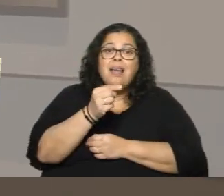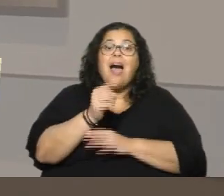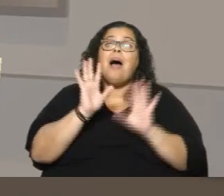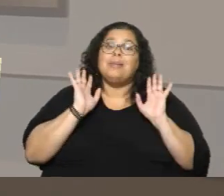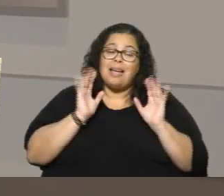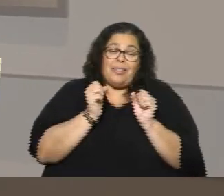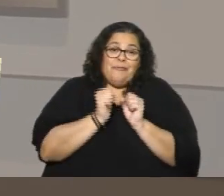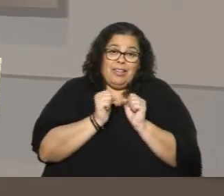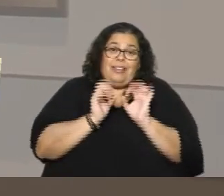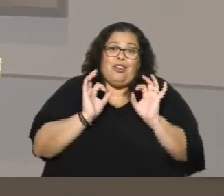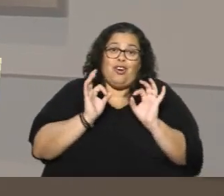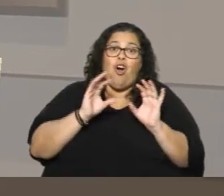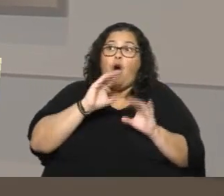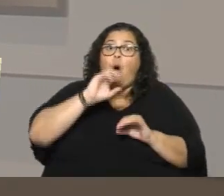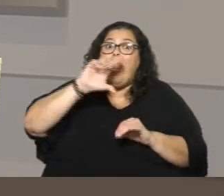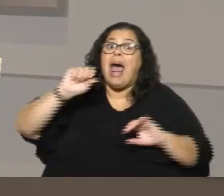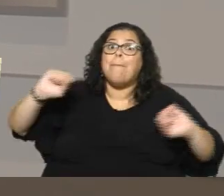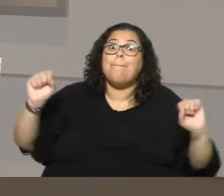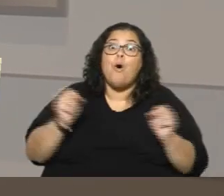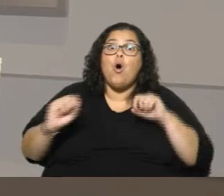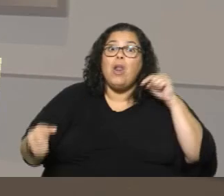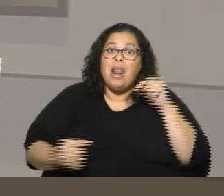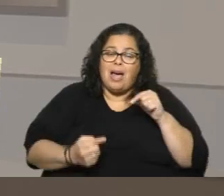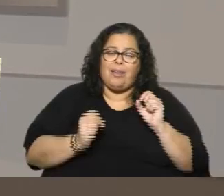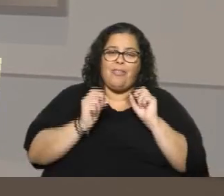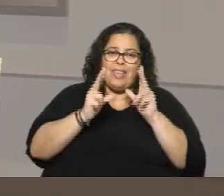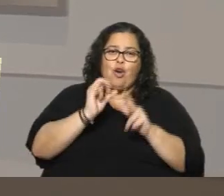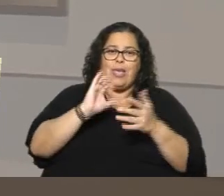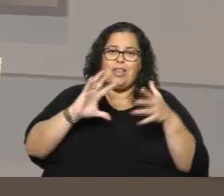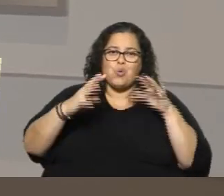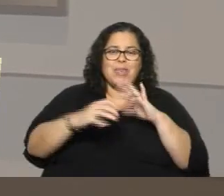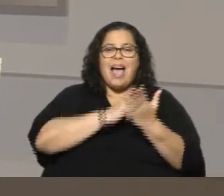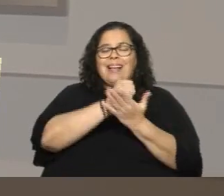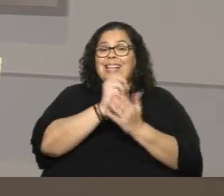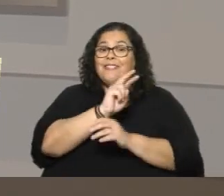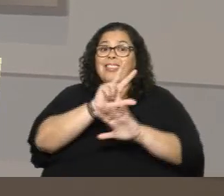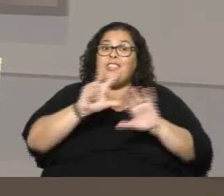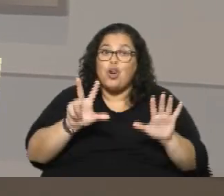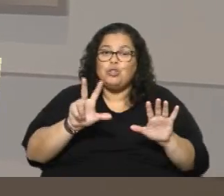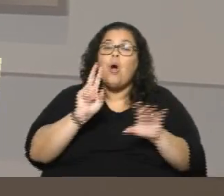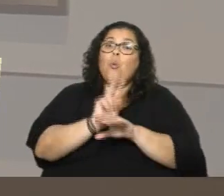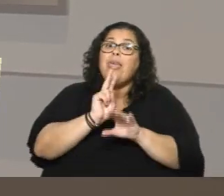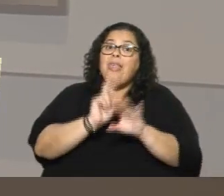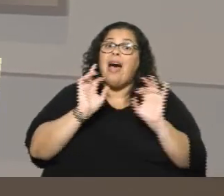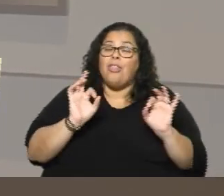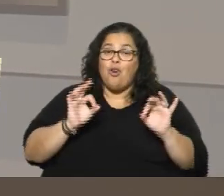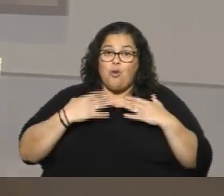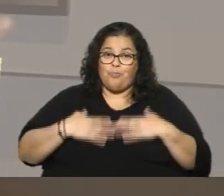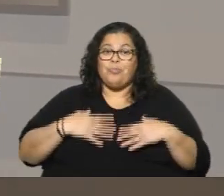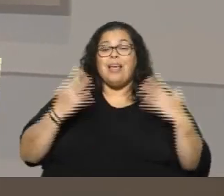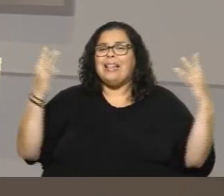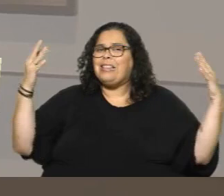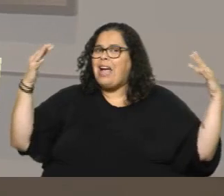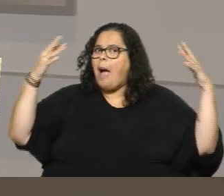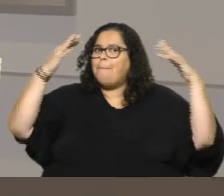frío, de esta ola polar que anunció Inumet hasta el 28, a cuidarse. El cielo está